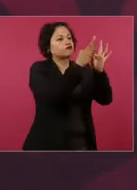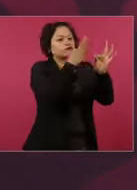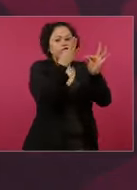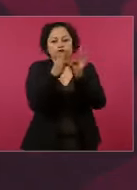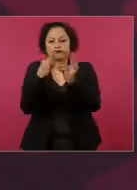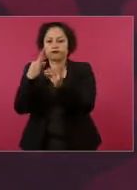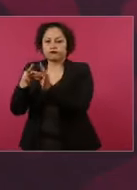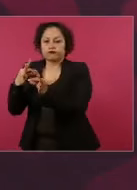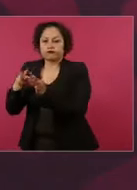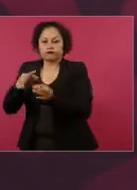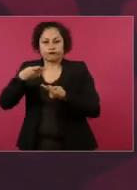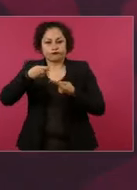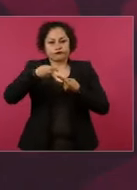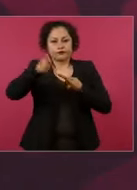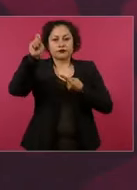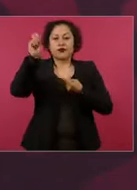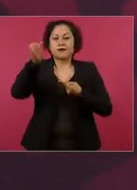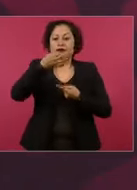100 por ciento,